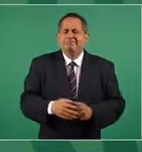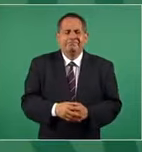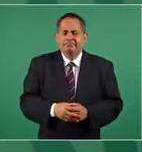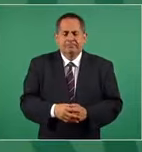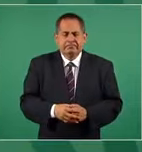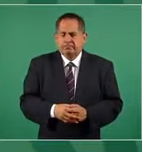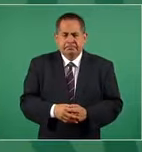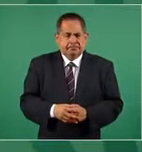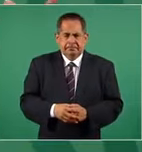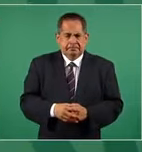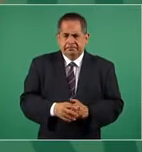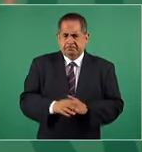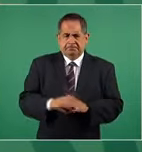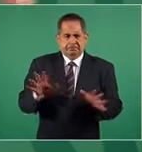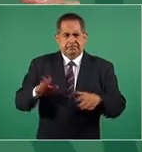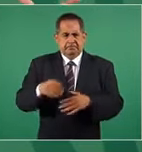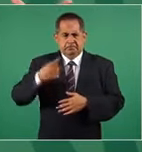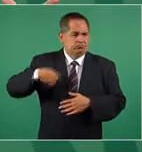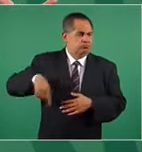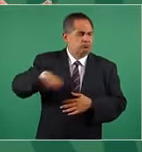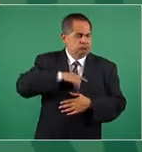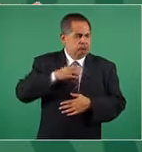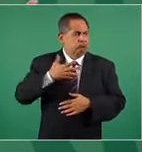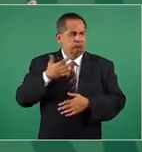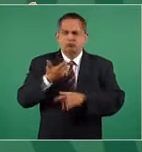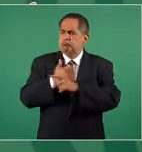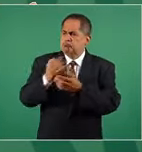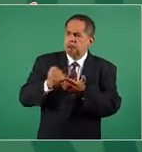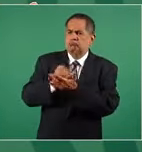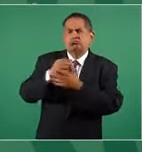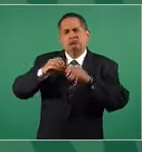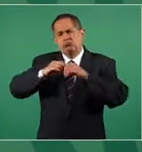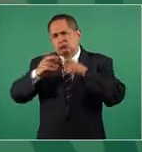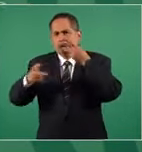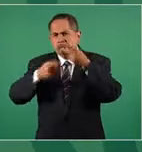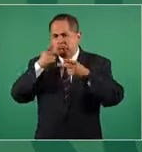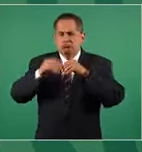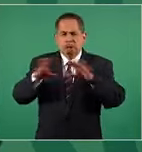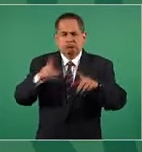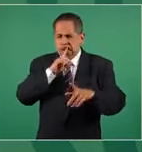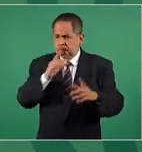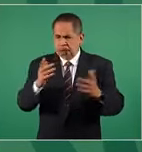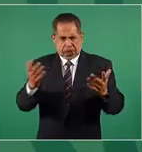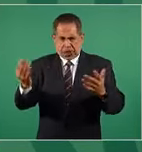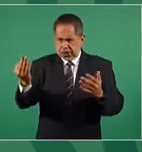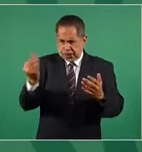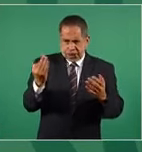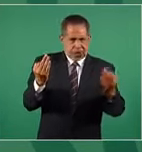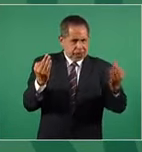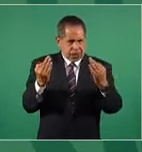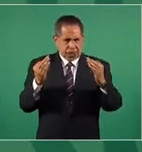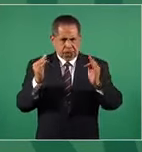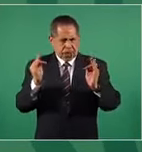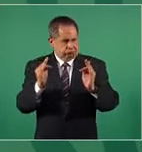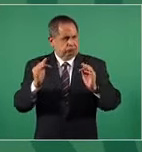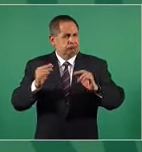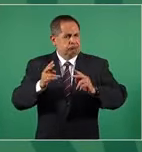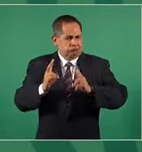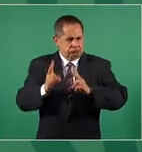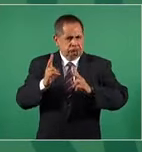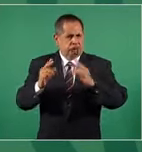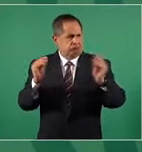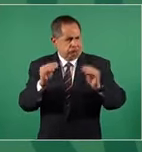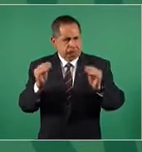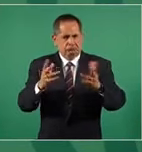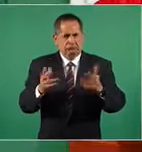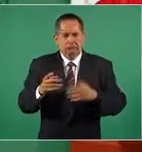Tenemos mejor que ejercer nuestra libertad, que haya debate y que le tengamos